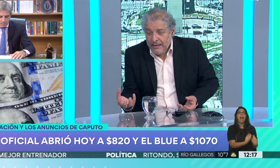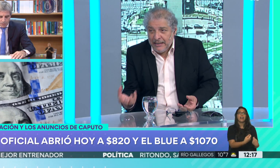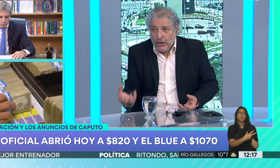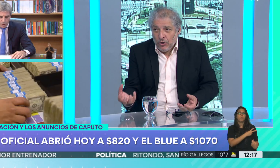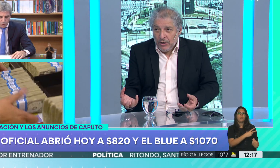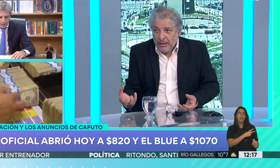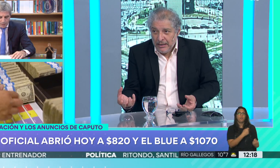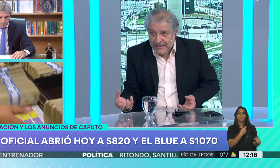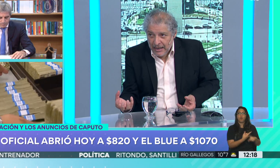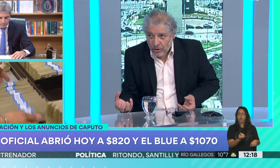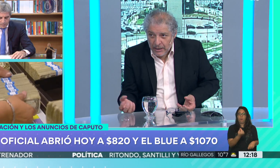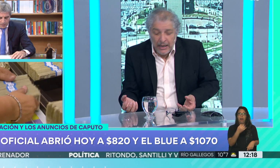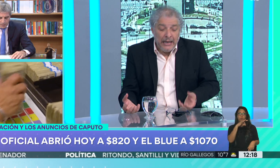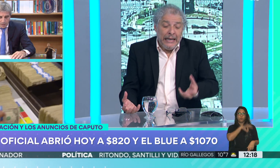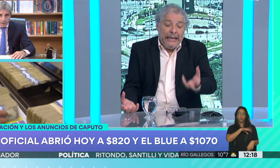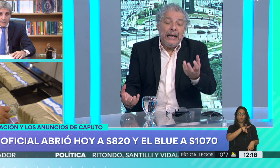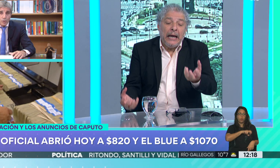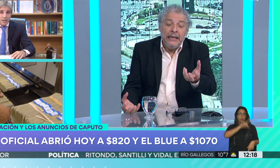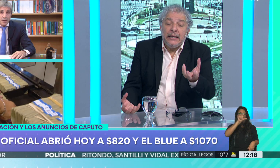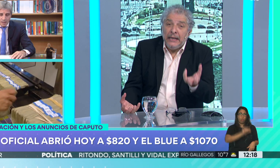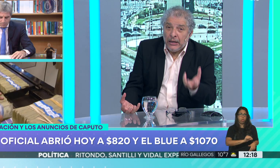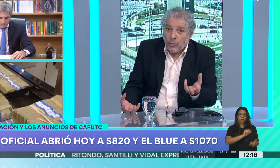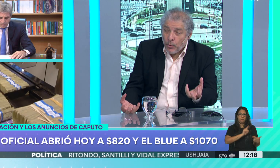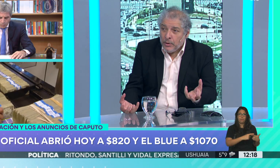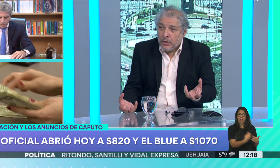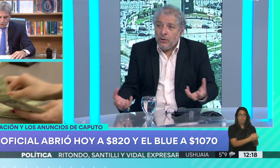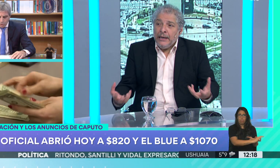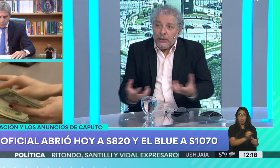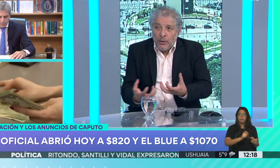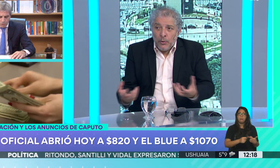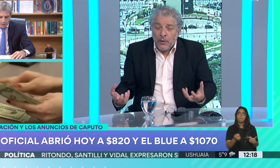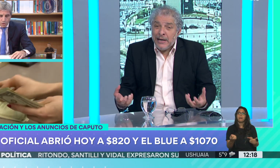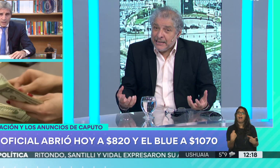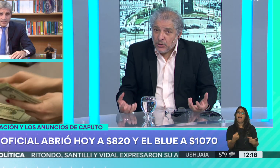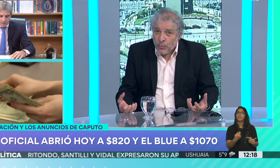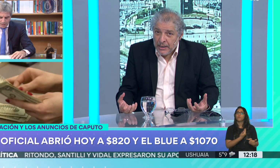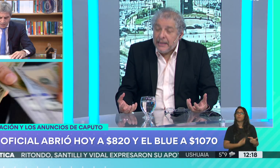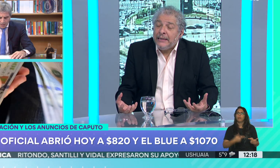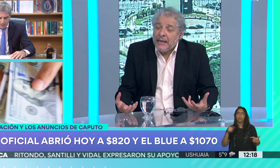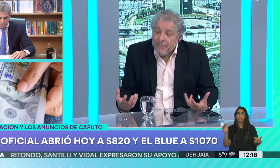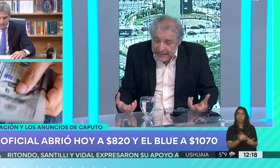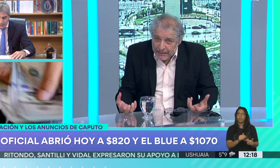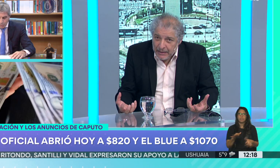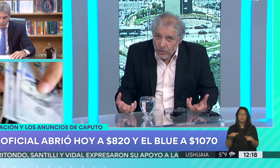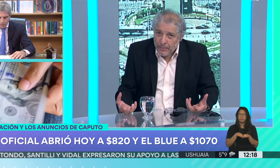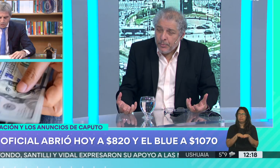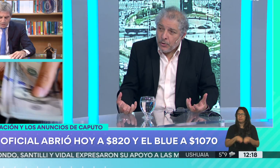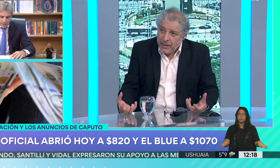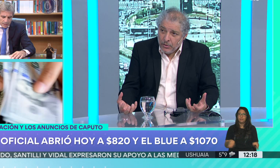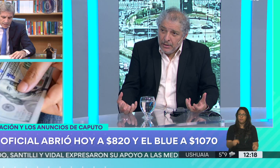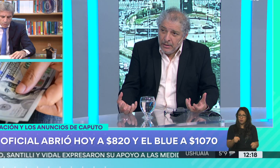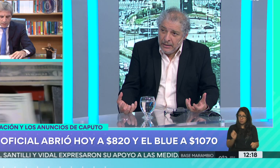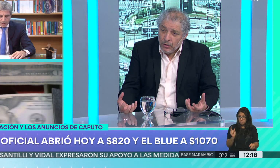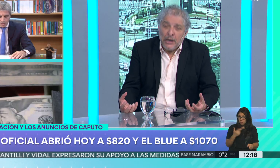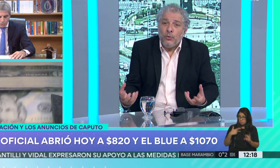el tema del deterioro del salario real, y la caída del gasto público, esto va a provocar una recesión muy grande. También está planteado desde el propio